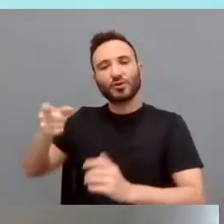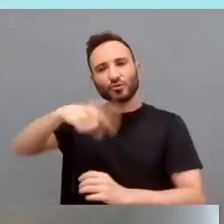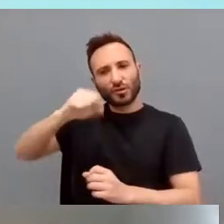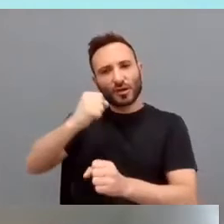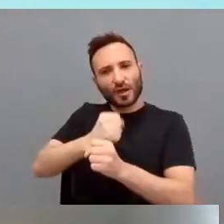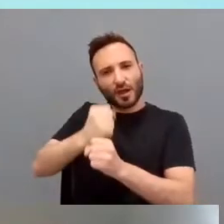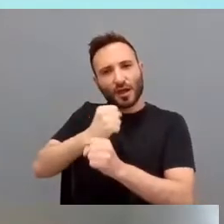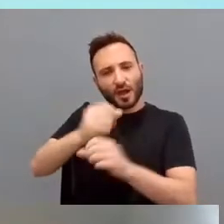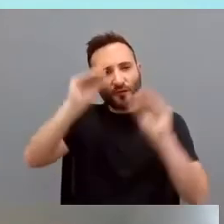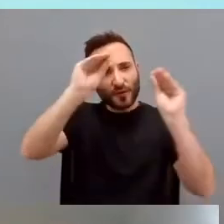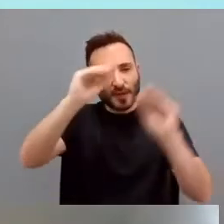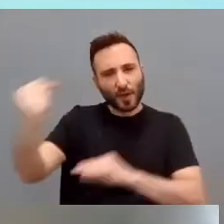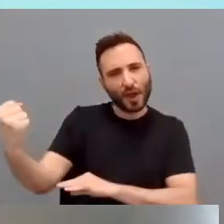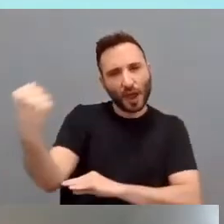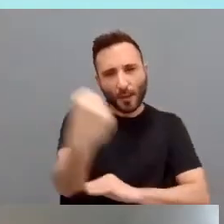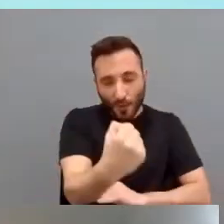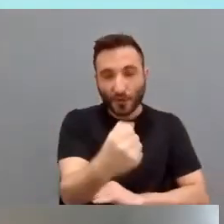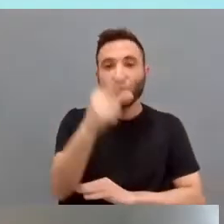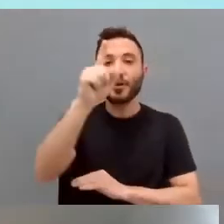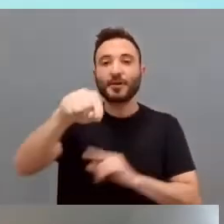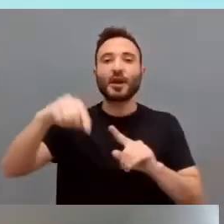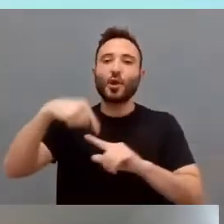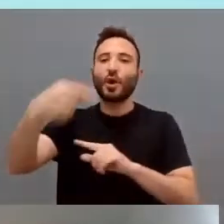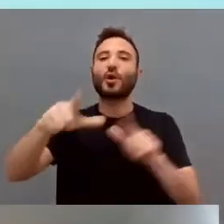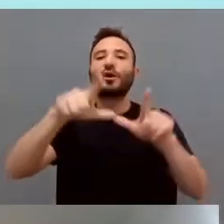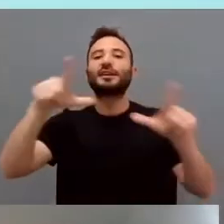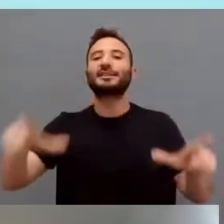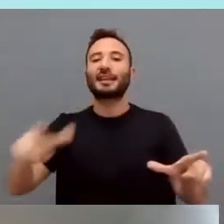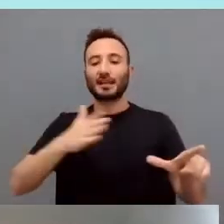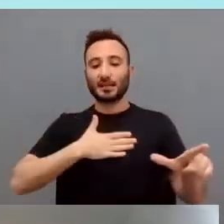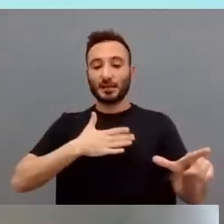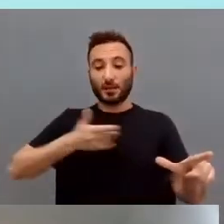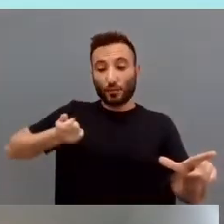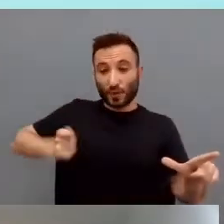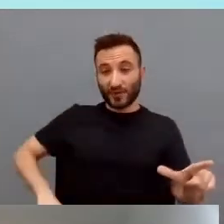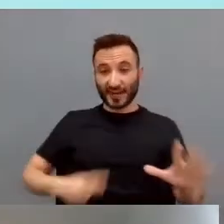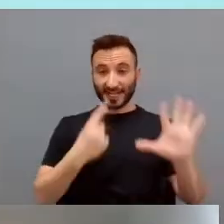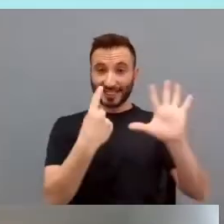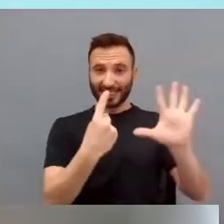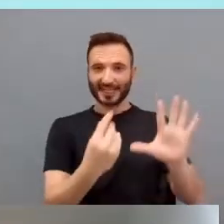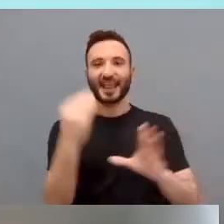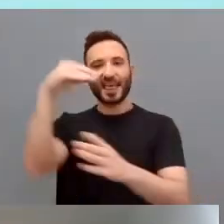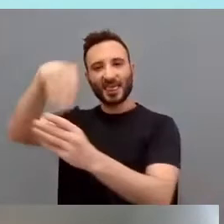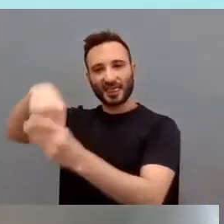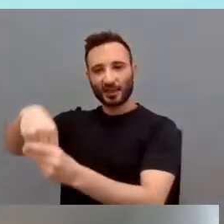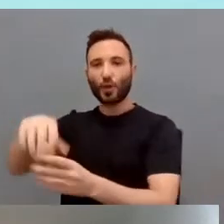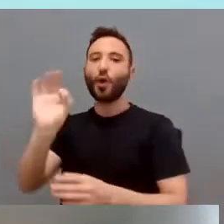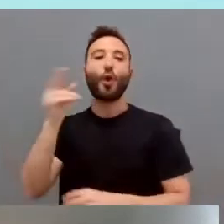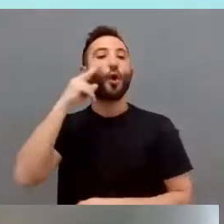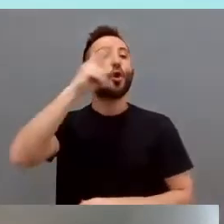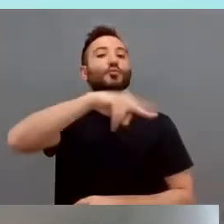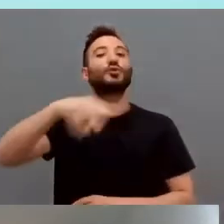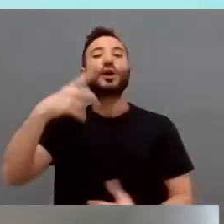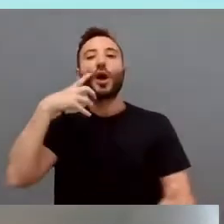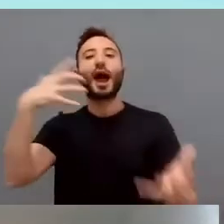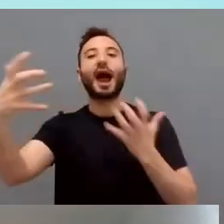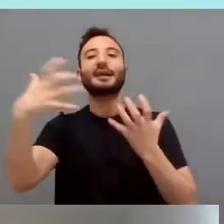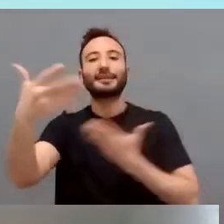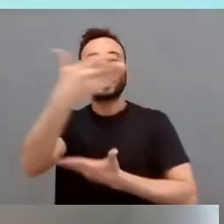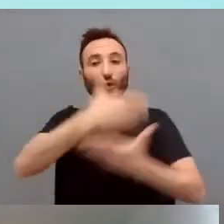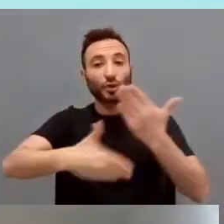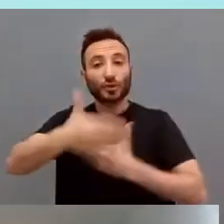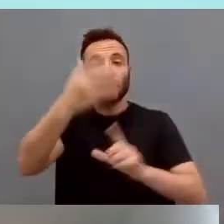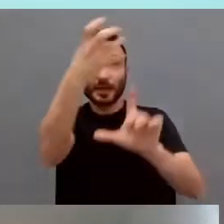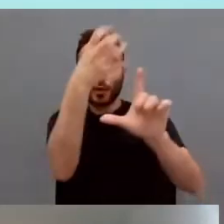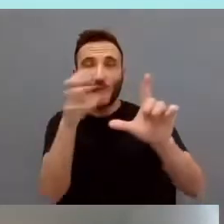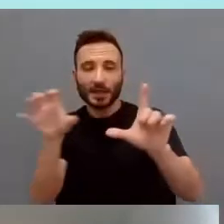toda la formación, pues tiene en sus salas a seis de nuestros profesionales, o como en el caso del Museo de Artes Decorativas, gran colaborador de